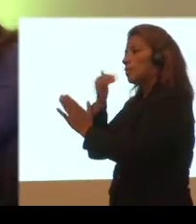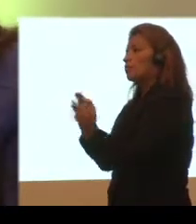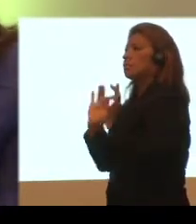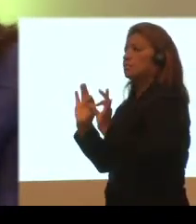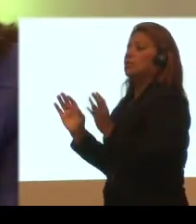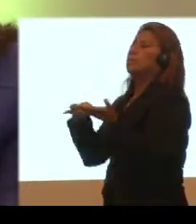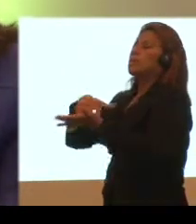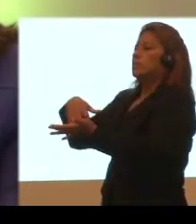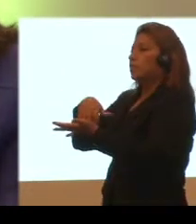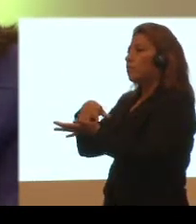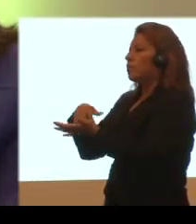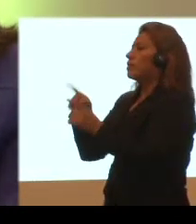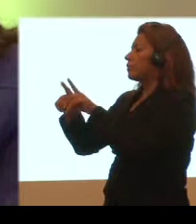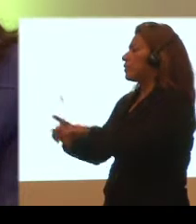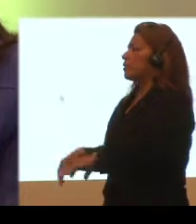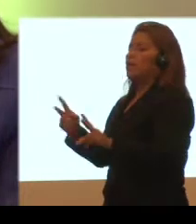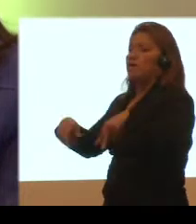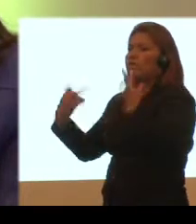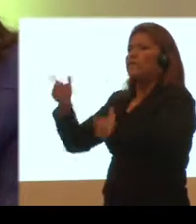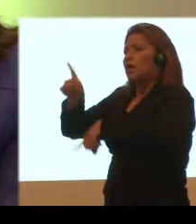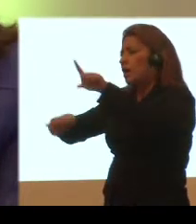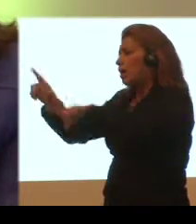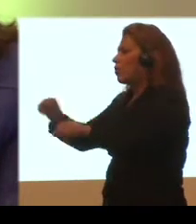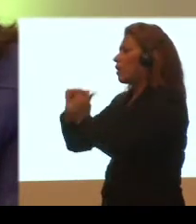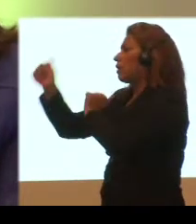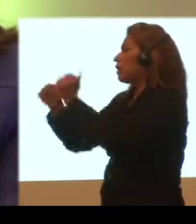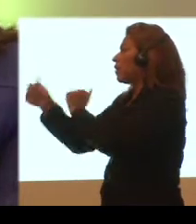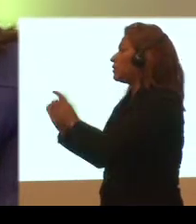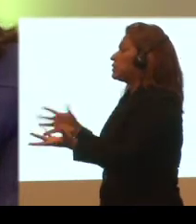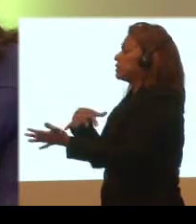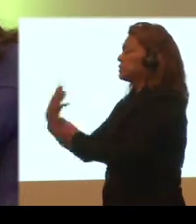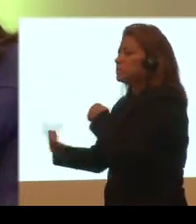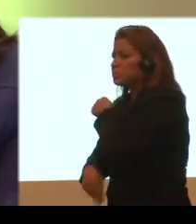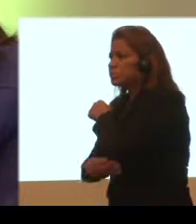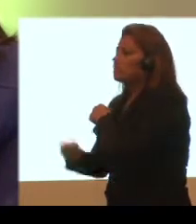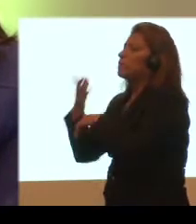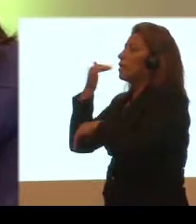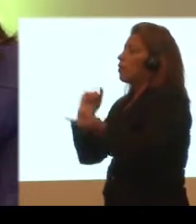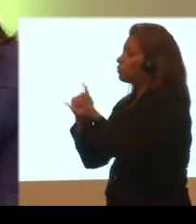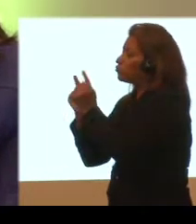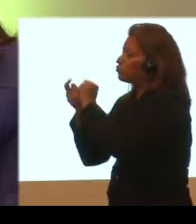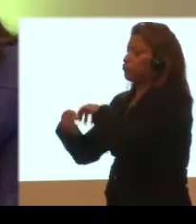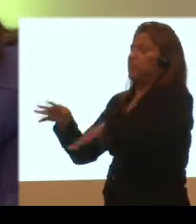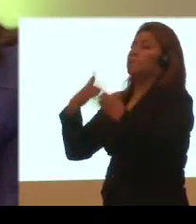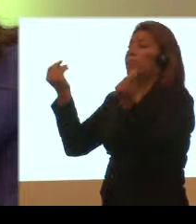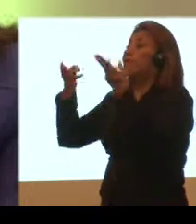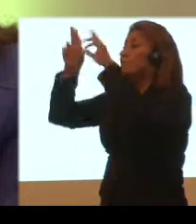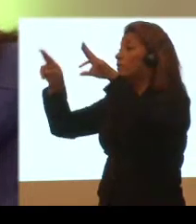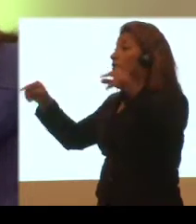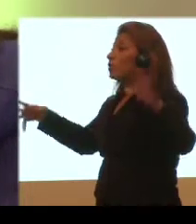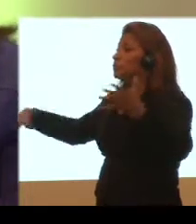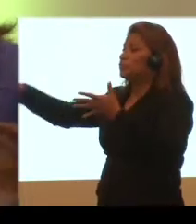vulnerabilidad de los medios y condiciones de vida de grandes segmentos de las poblaciones urbanas y rurales, así como el deterioro ambiental creciente